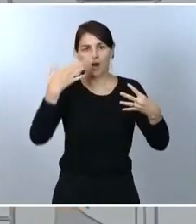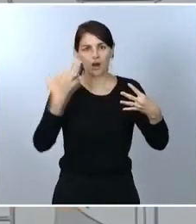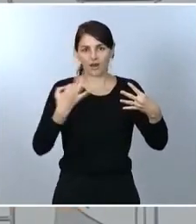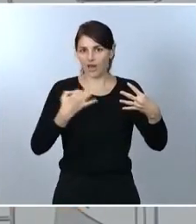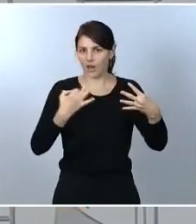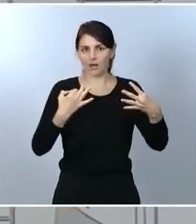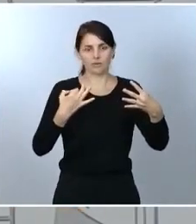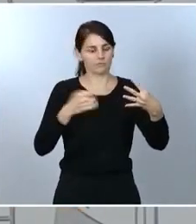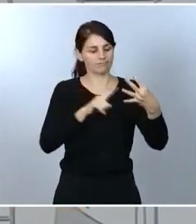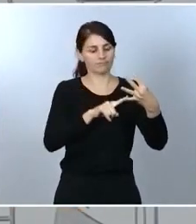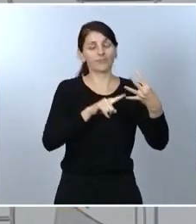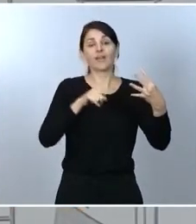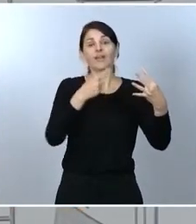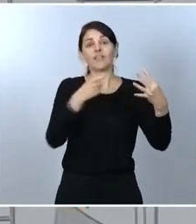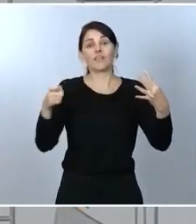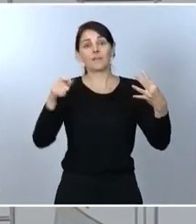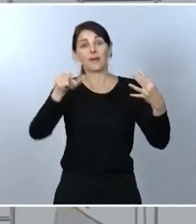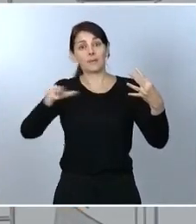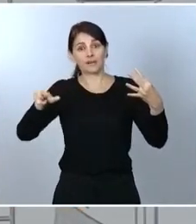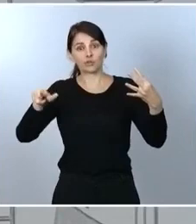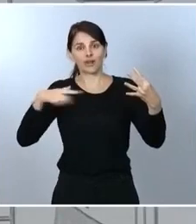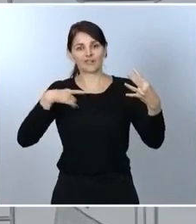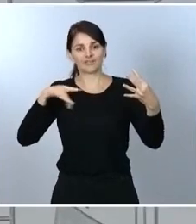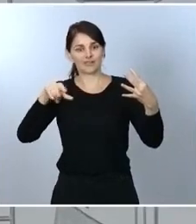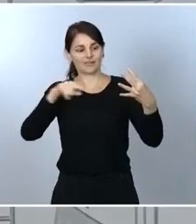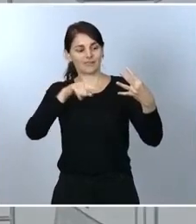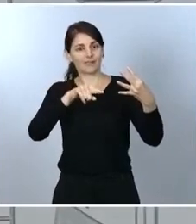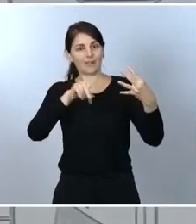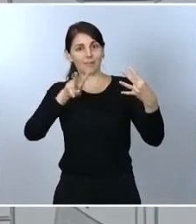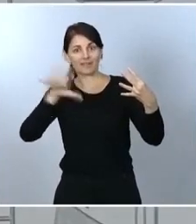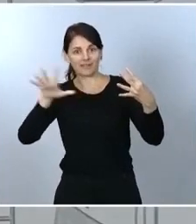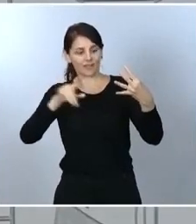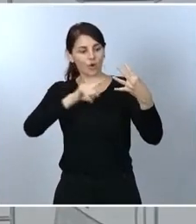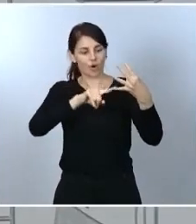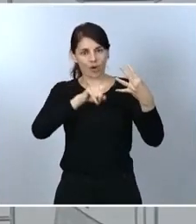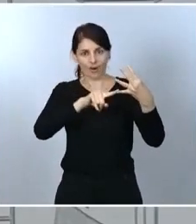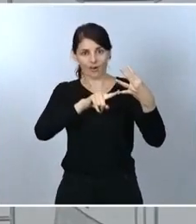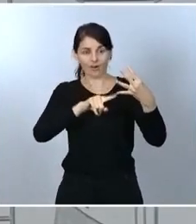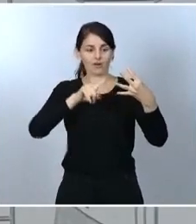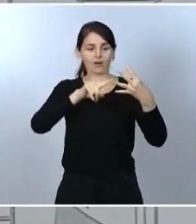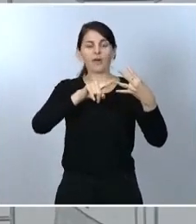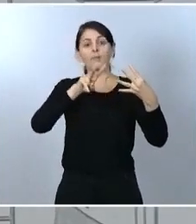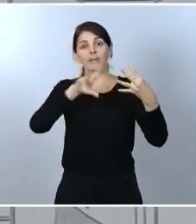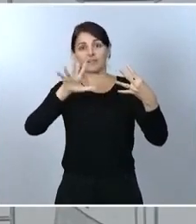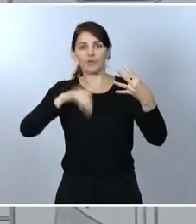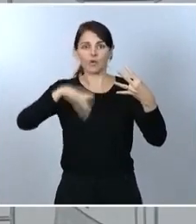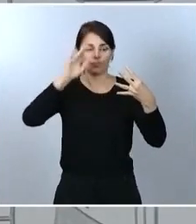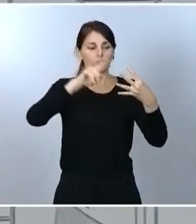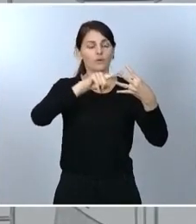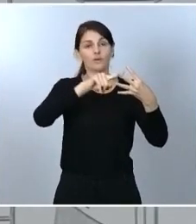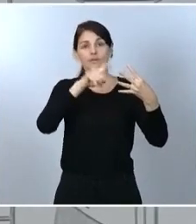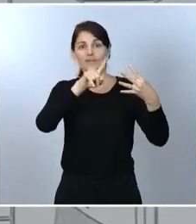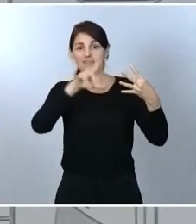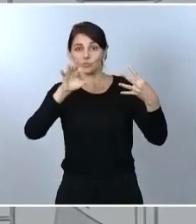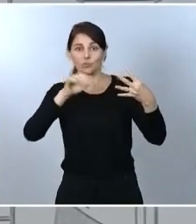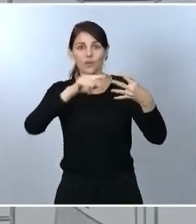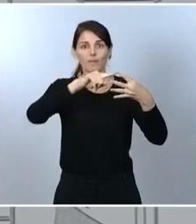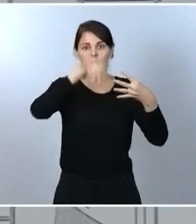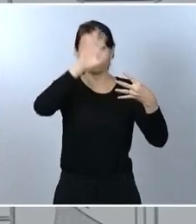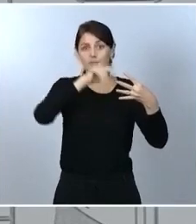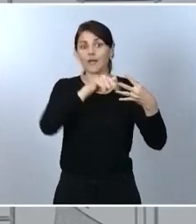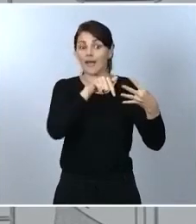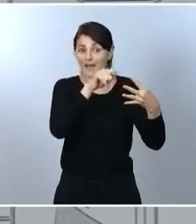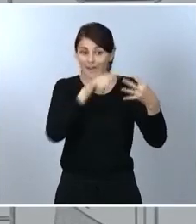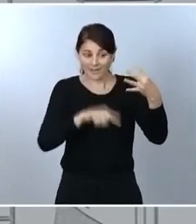25 a 150, de 150 en adelante. Lo que quiero decirles con esto es que serán las